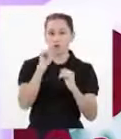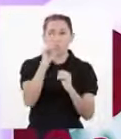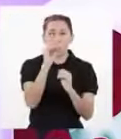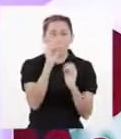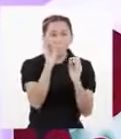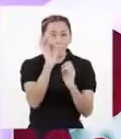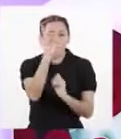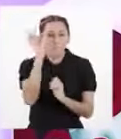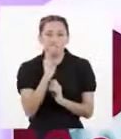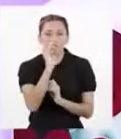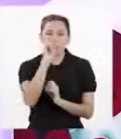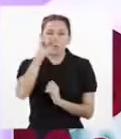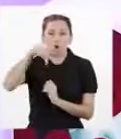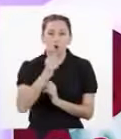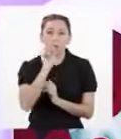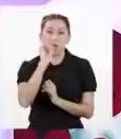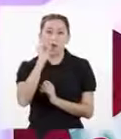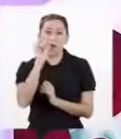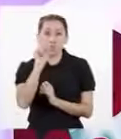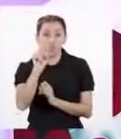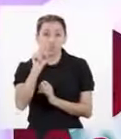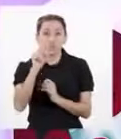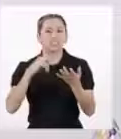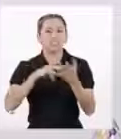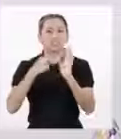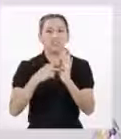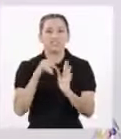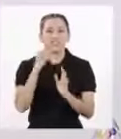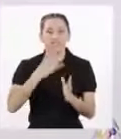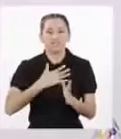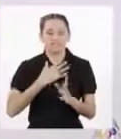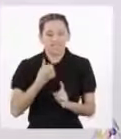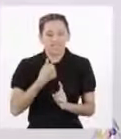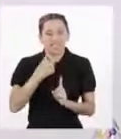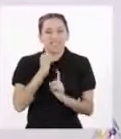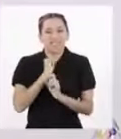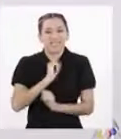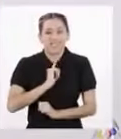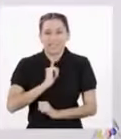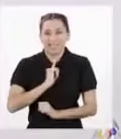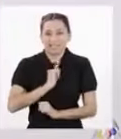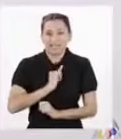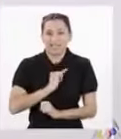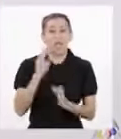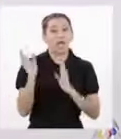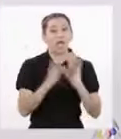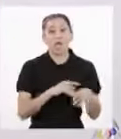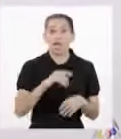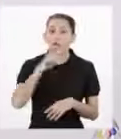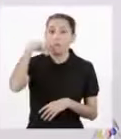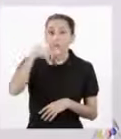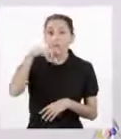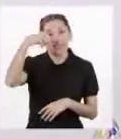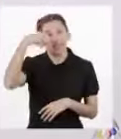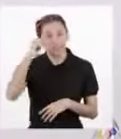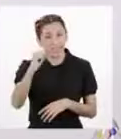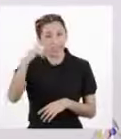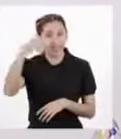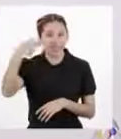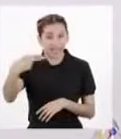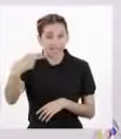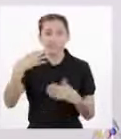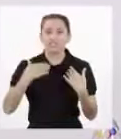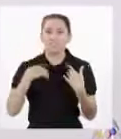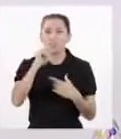porcentaje de 0,1% que los hace únicos Además, la información del PGH revela que existe